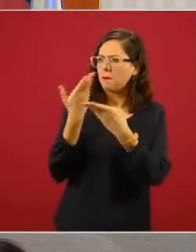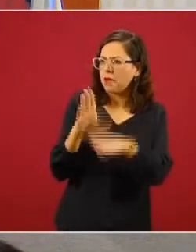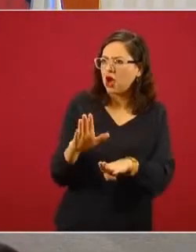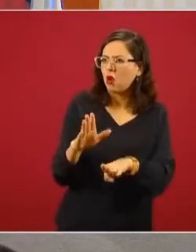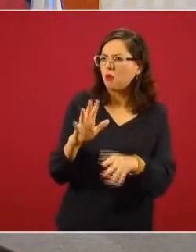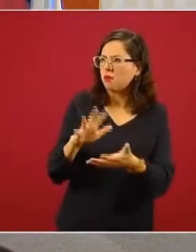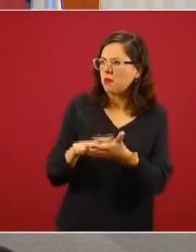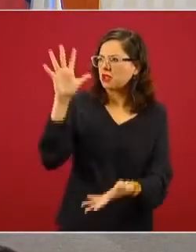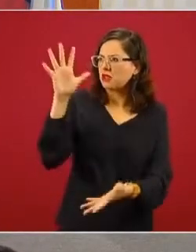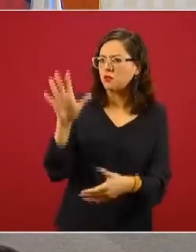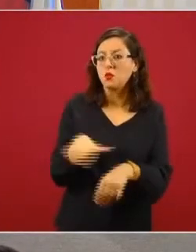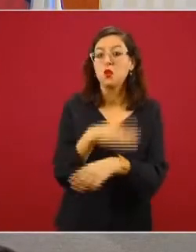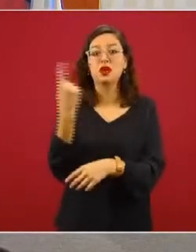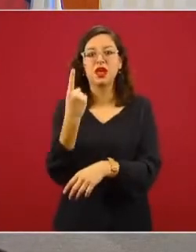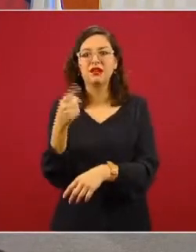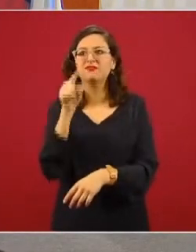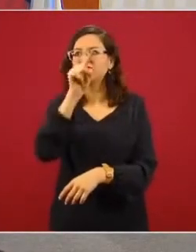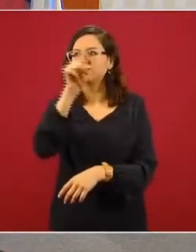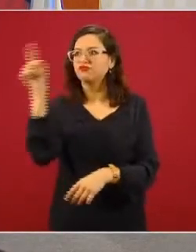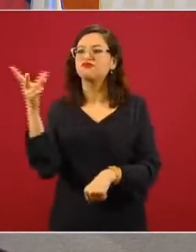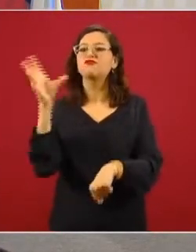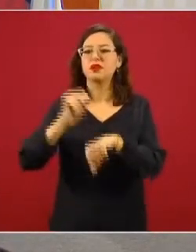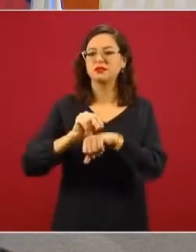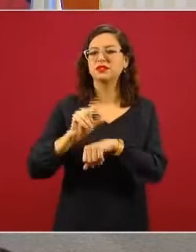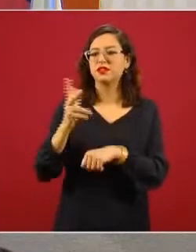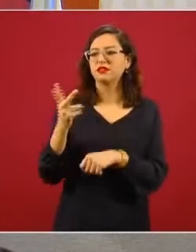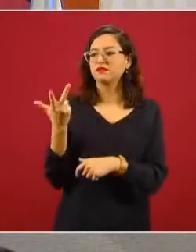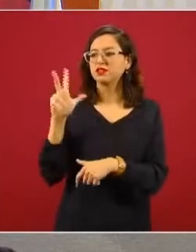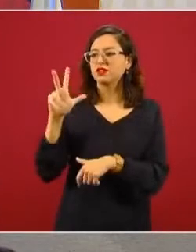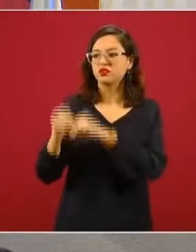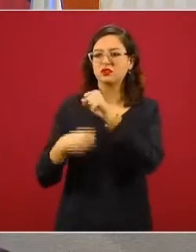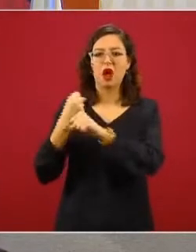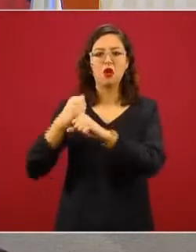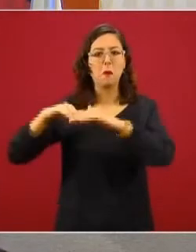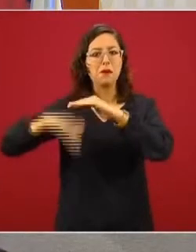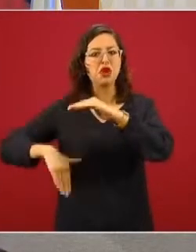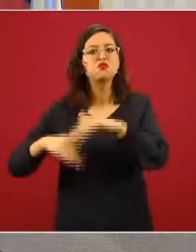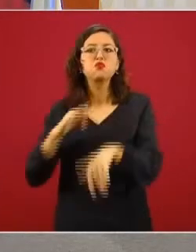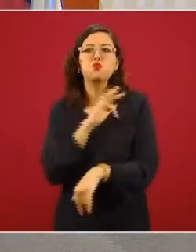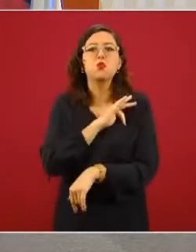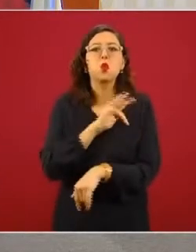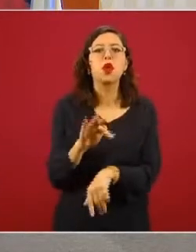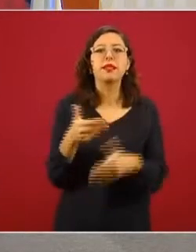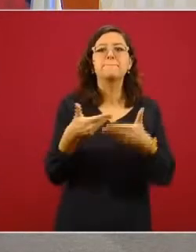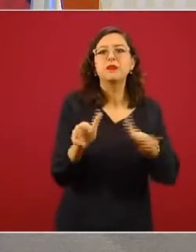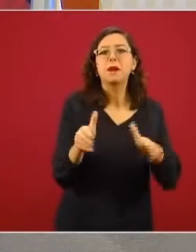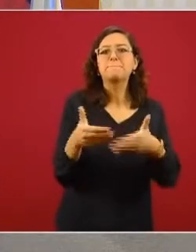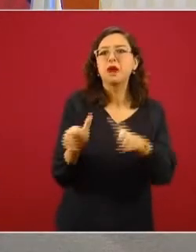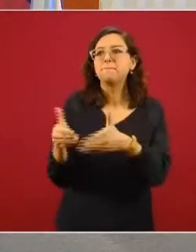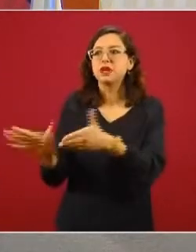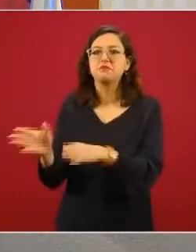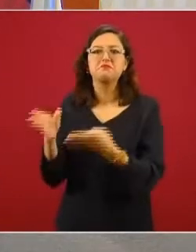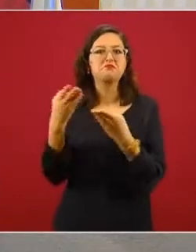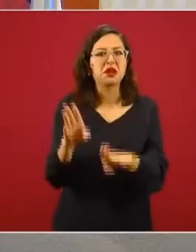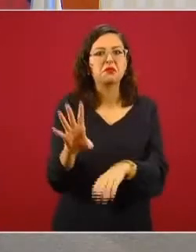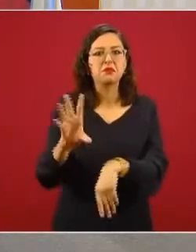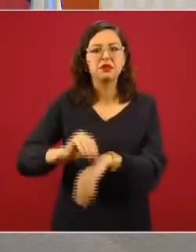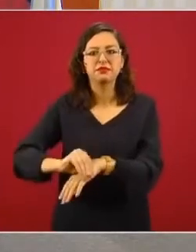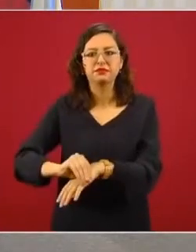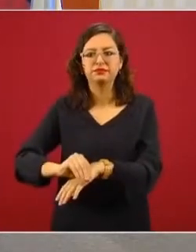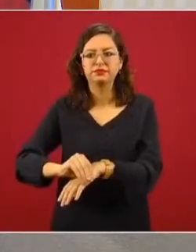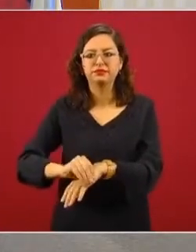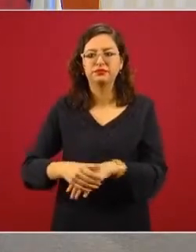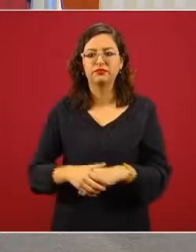cuentas para menores de diversas edades. En particular, nosotros impulsamos una medida para